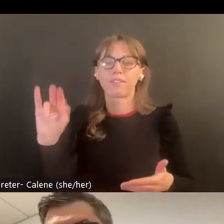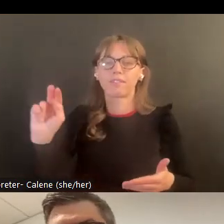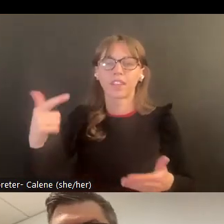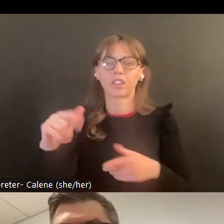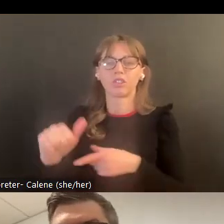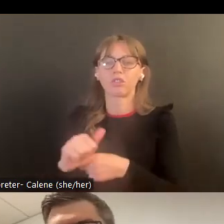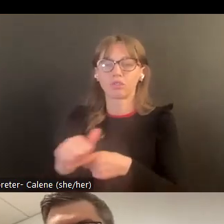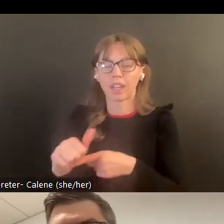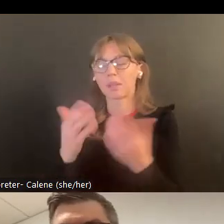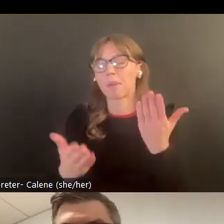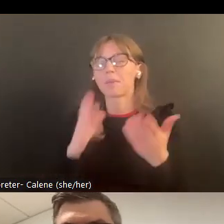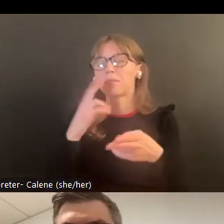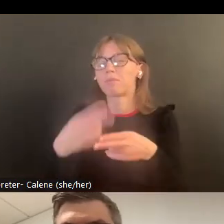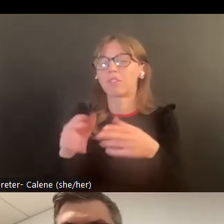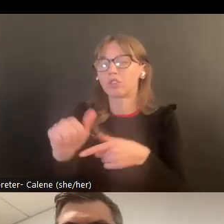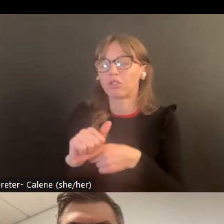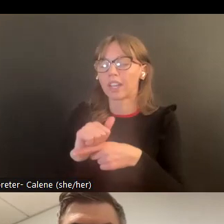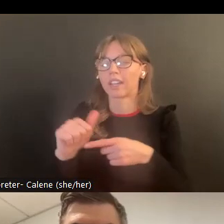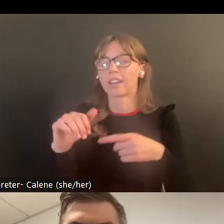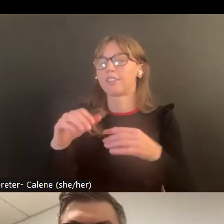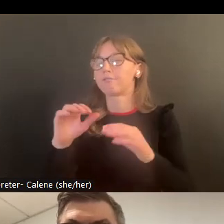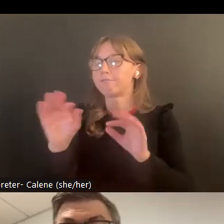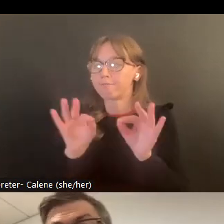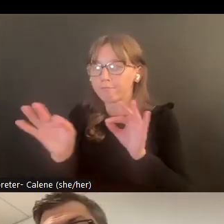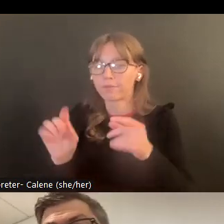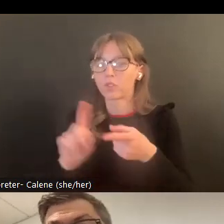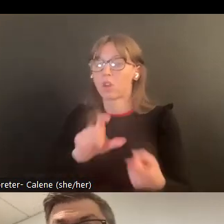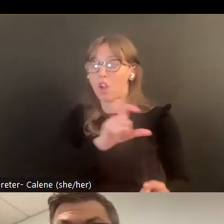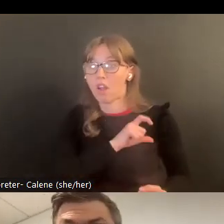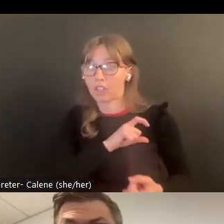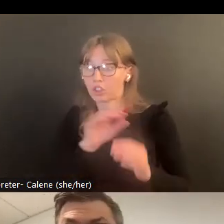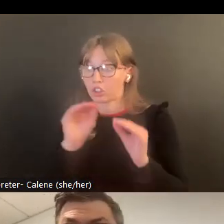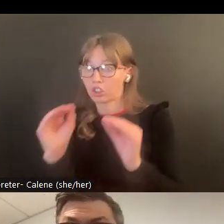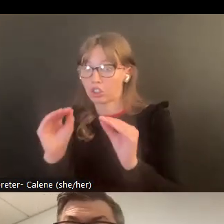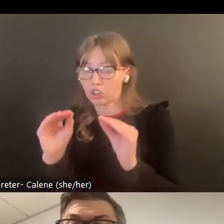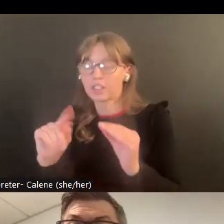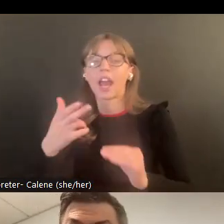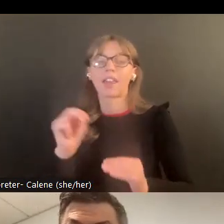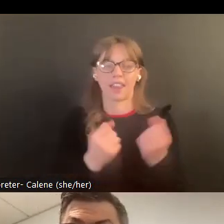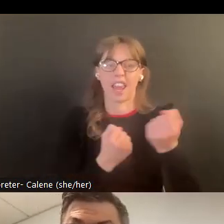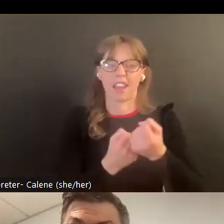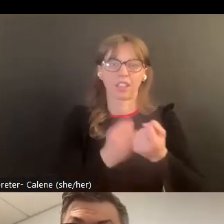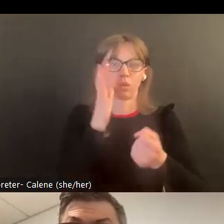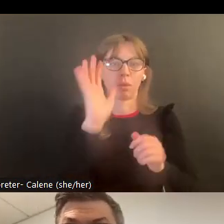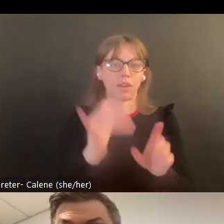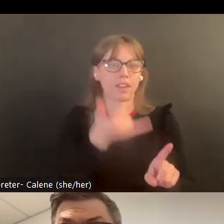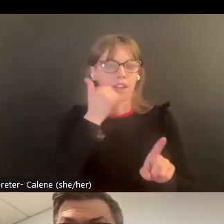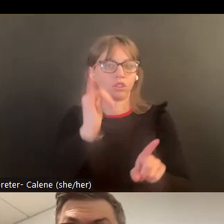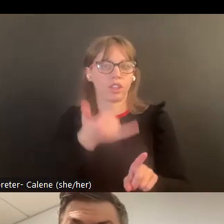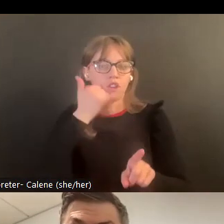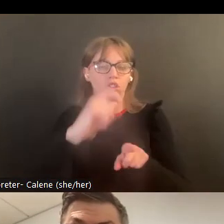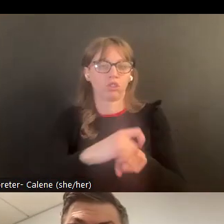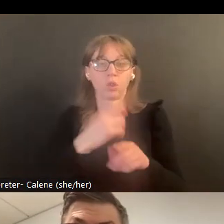sería un entrenamiento para los oficiales y los defensores